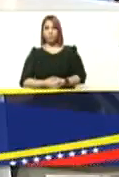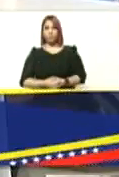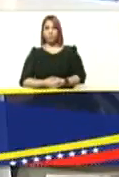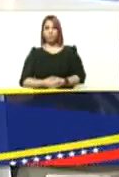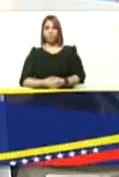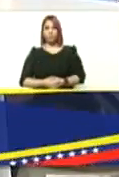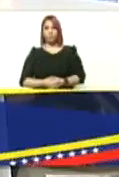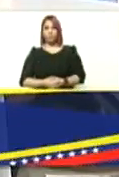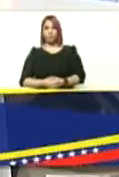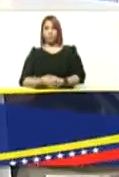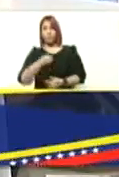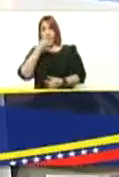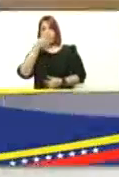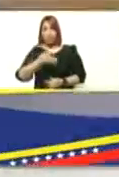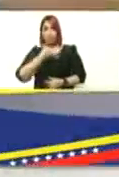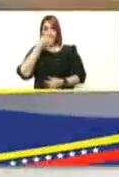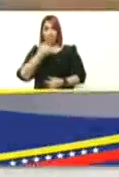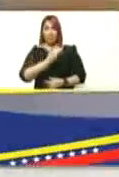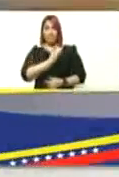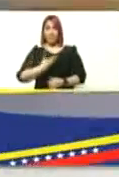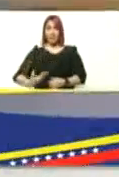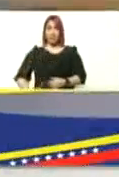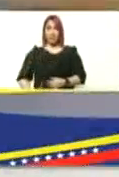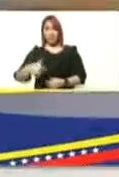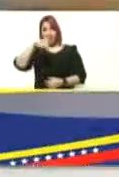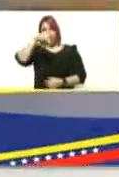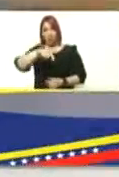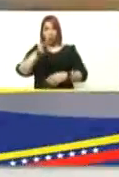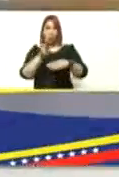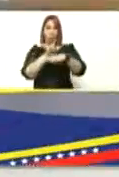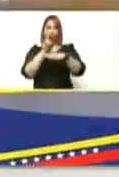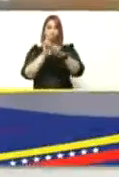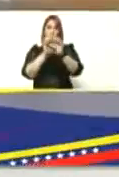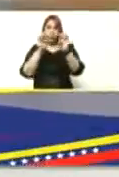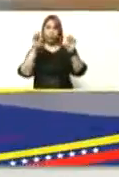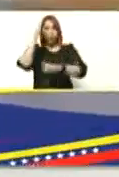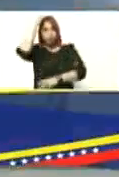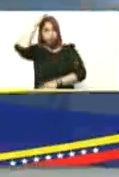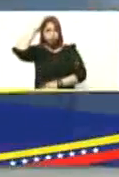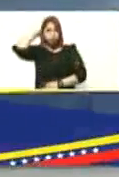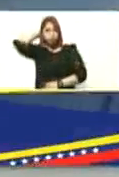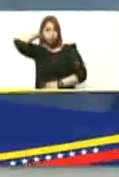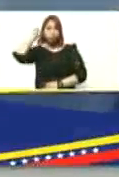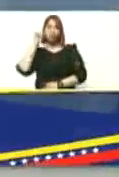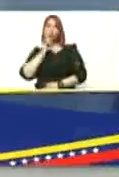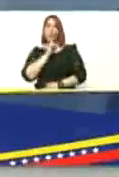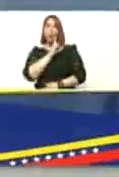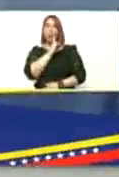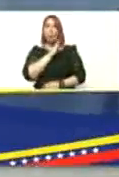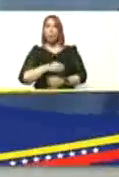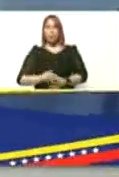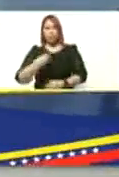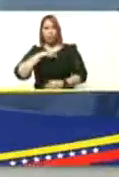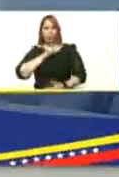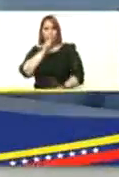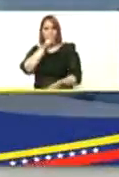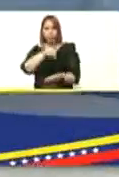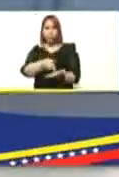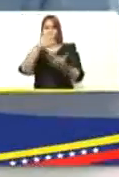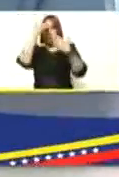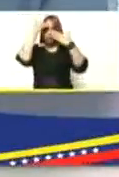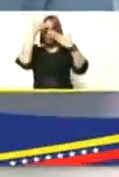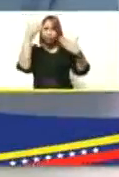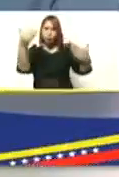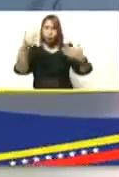buenas tardes presidente desde acá de la unidad educativa generalísimo francisco de miranda estamos presentes le mandamos un